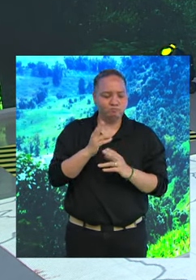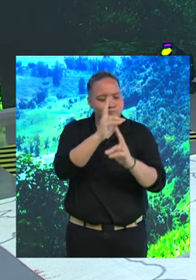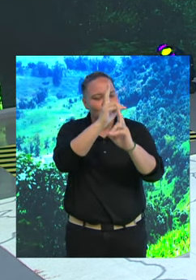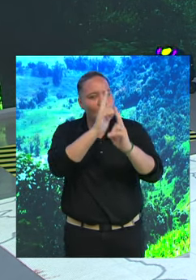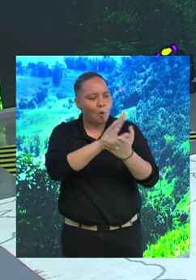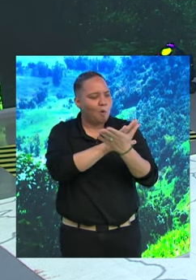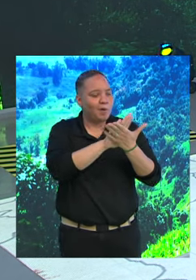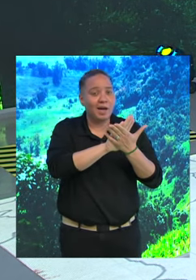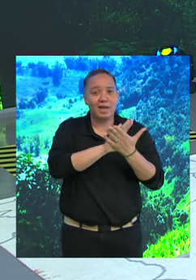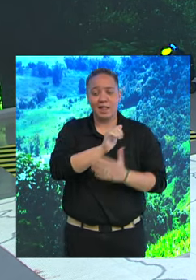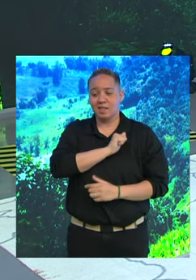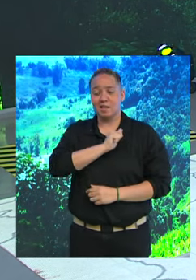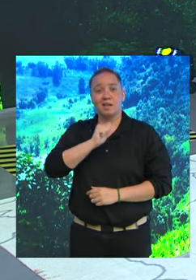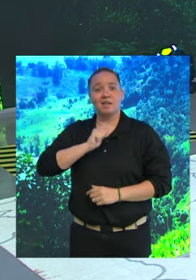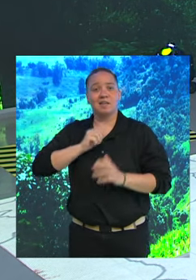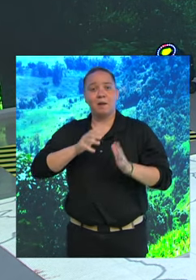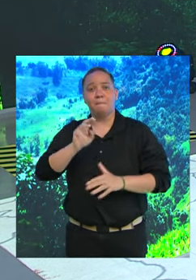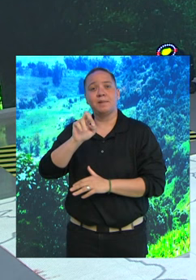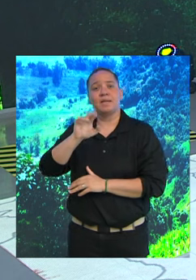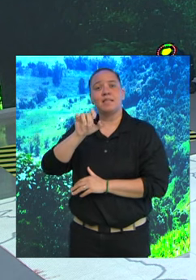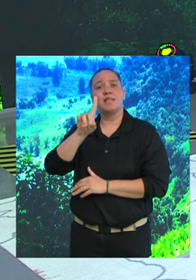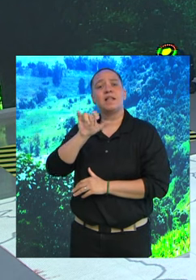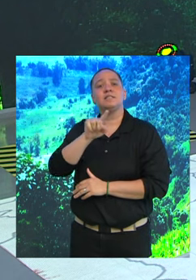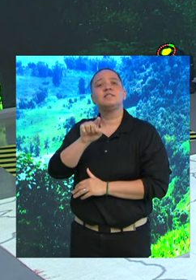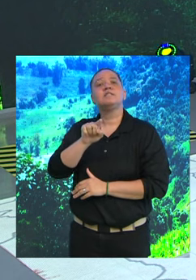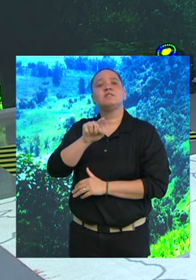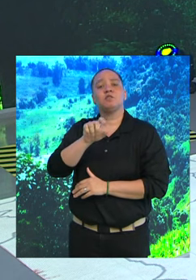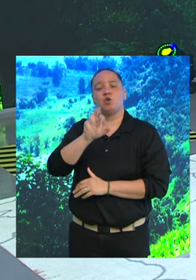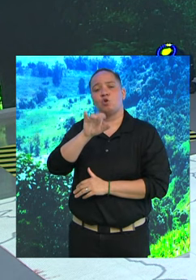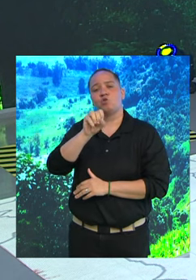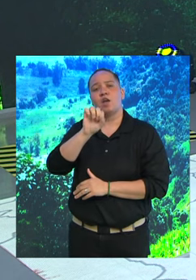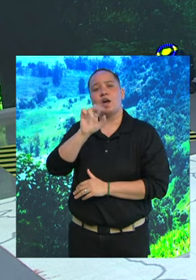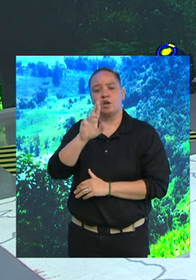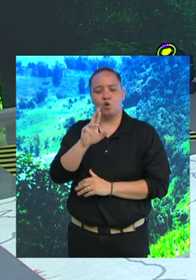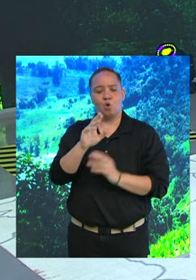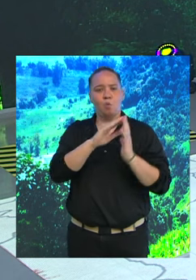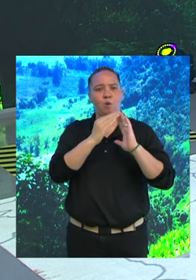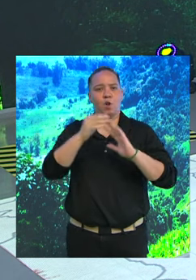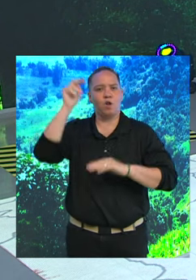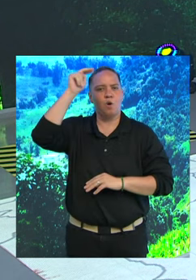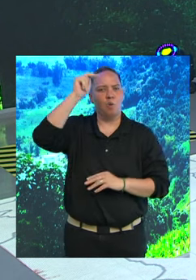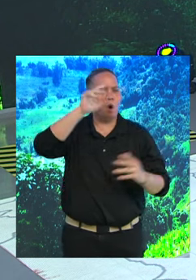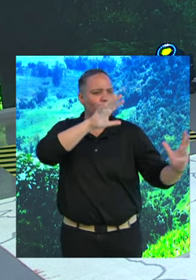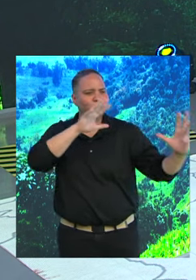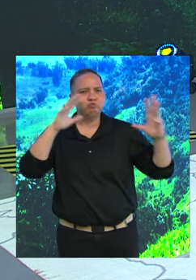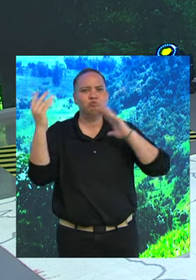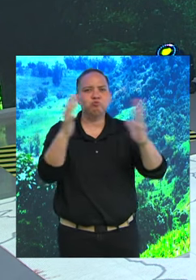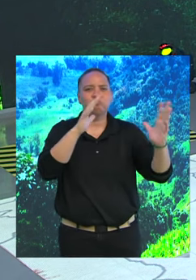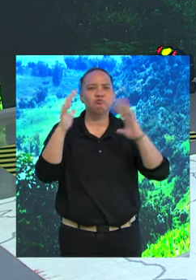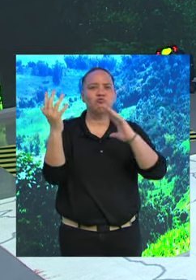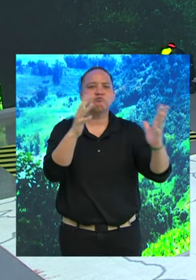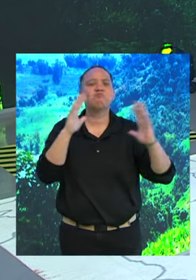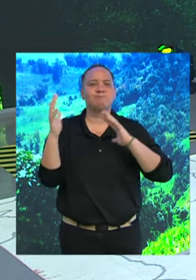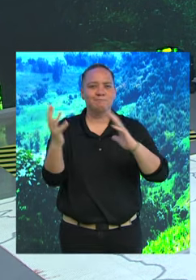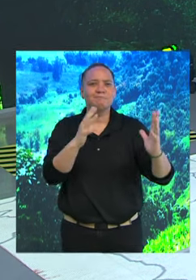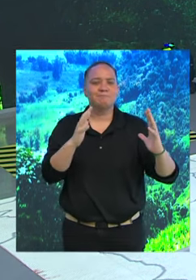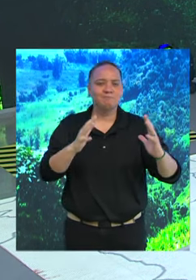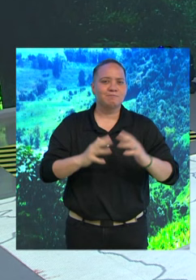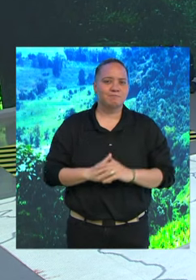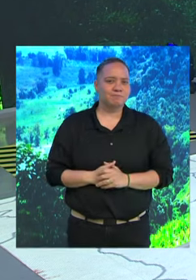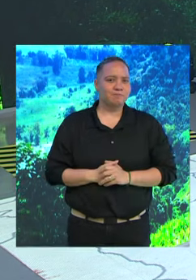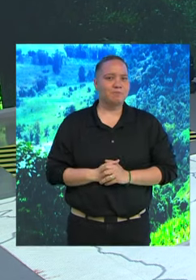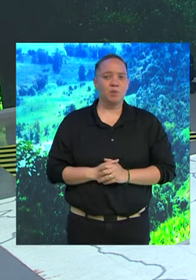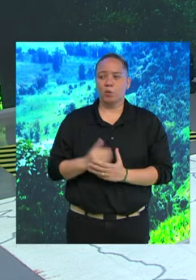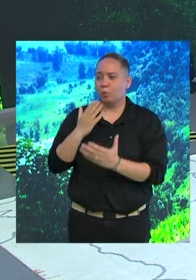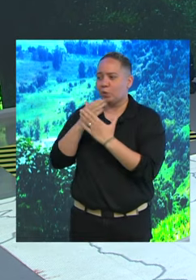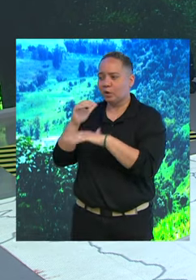tener la alcaldesa Mirai Dalí Rosario del pueblo de Nahuabo. Fuerte el aplauso, nuestra alcaldesa de Nahuabo. Mirai Dalí,